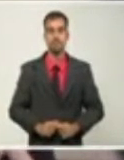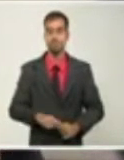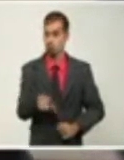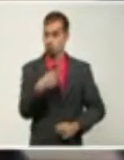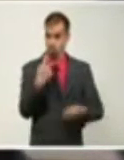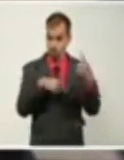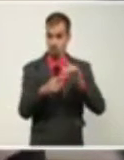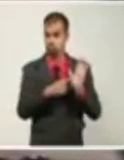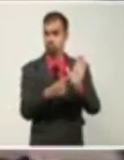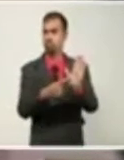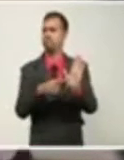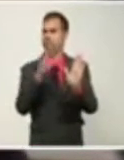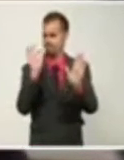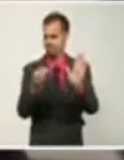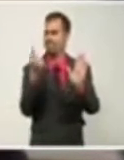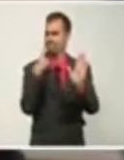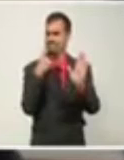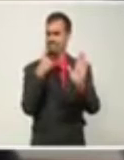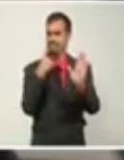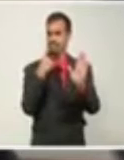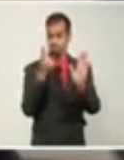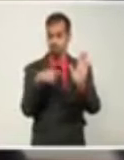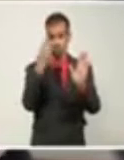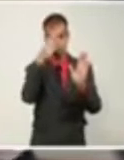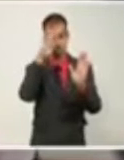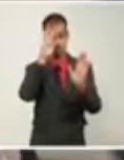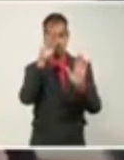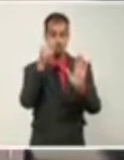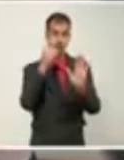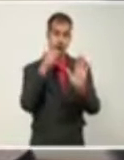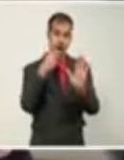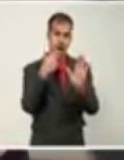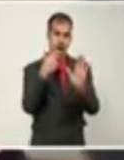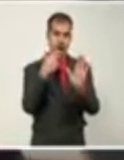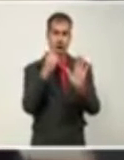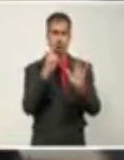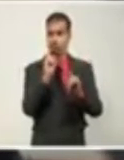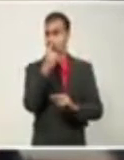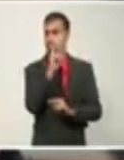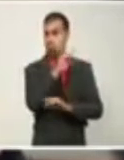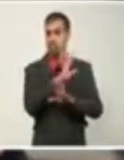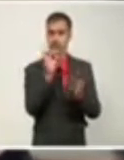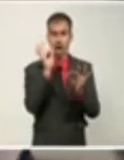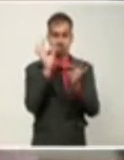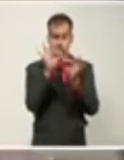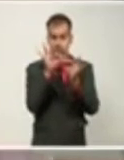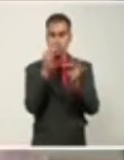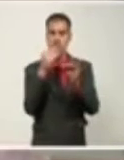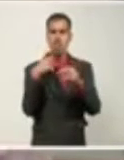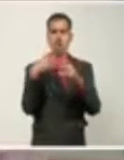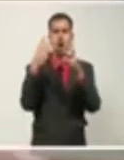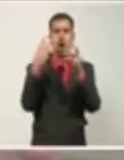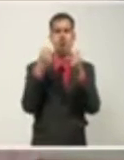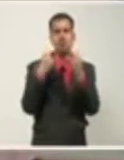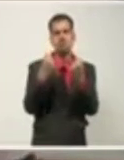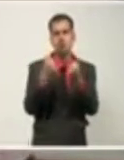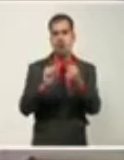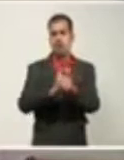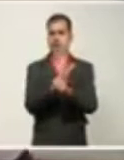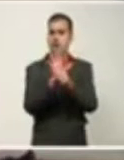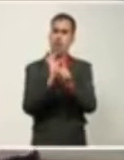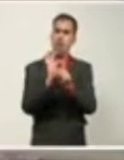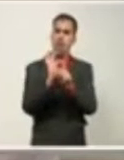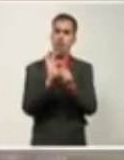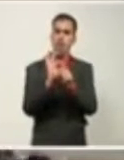realidad, este diagnosticador cubano para extracción magnética de ARN con nanotecnología. Esto es la etapa